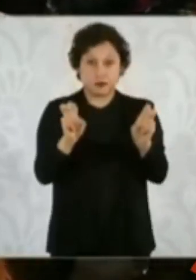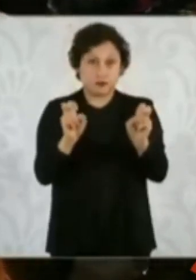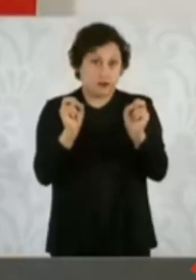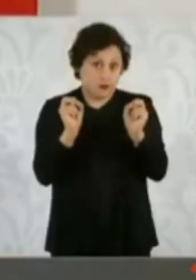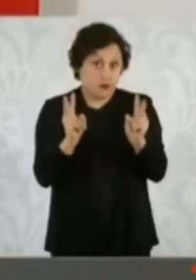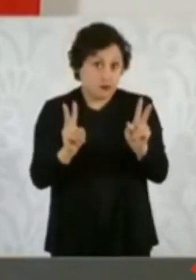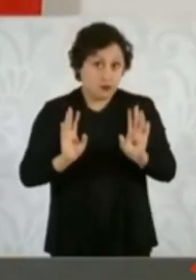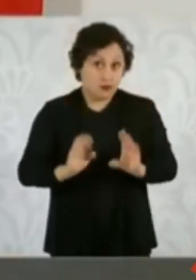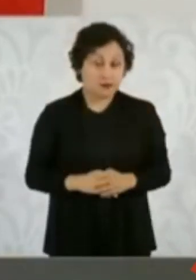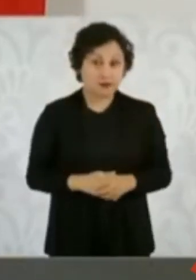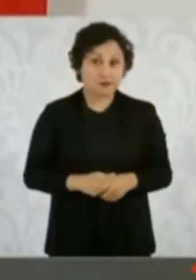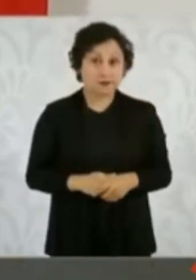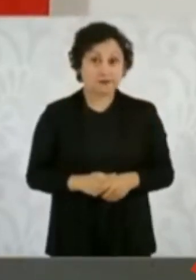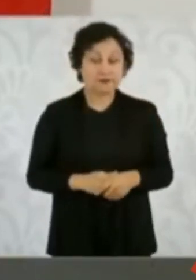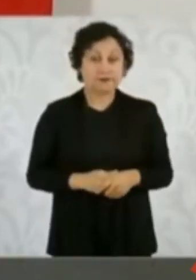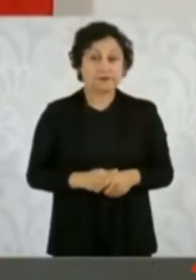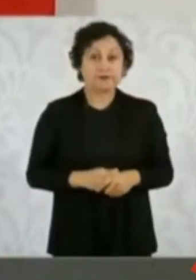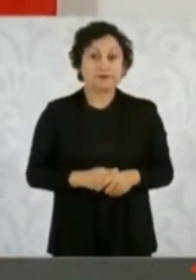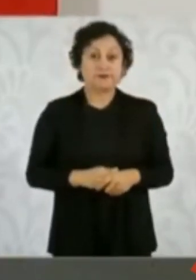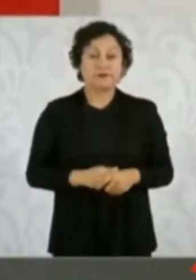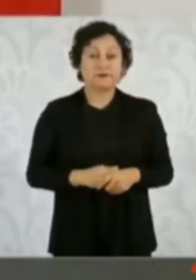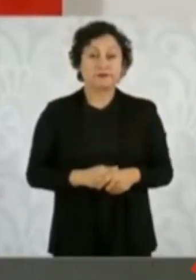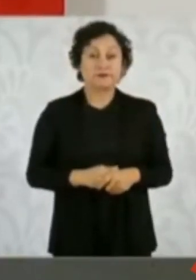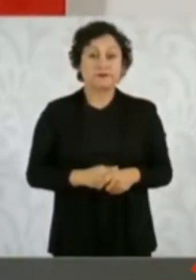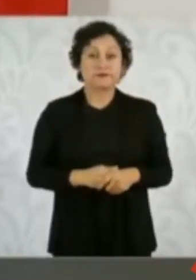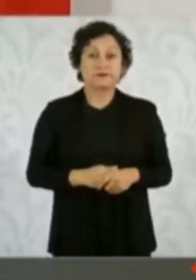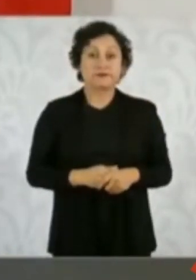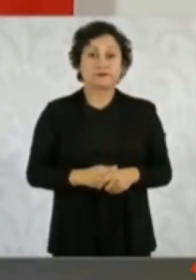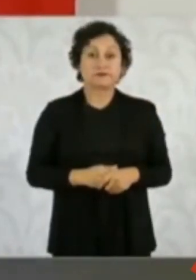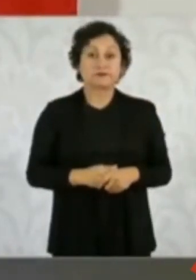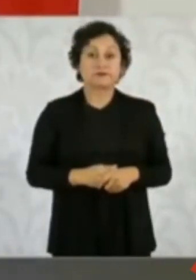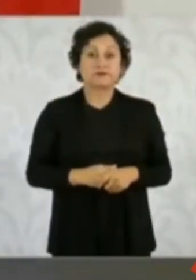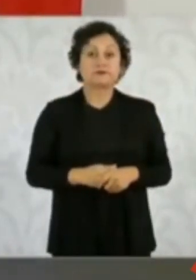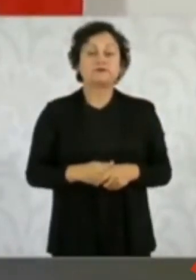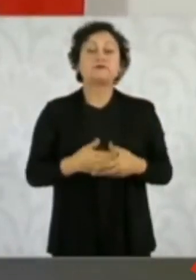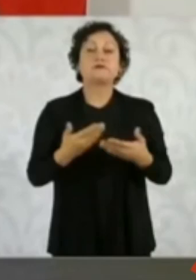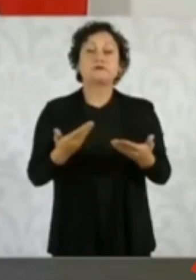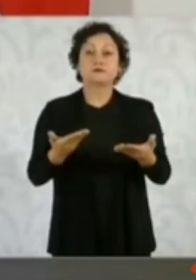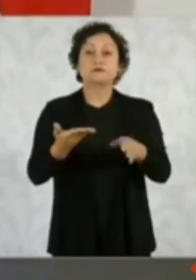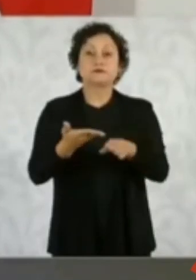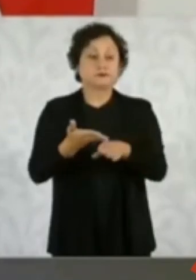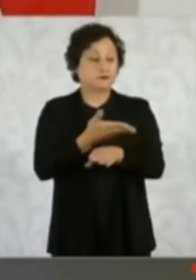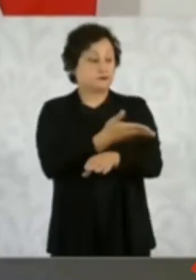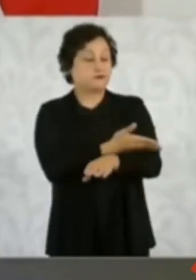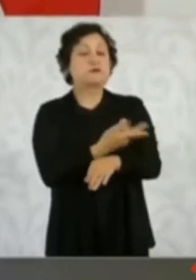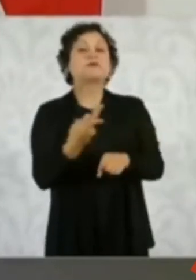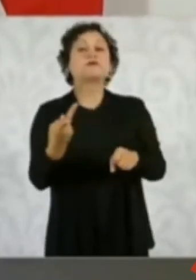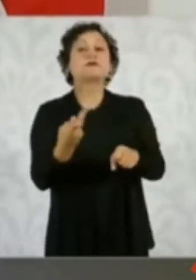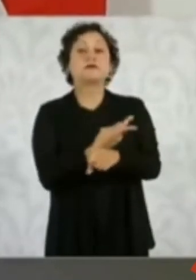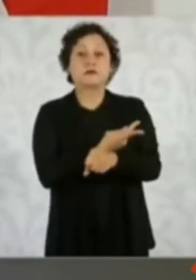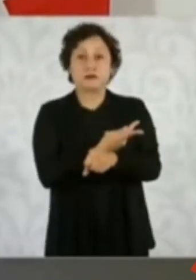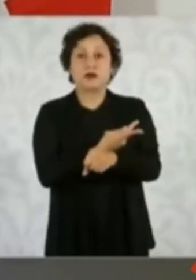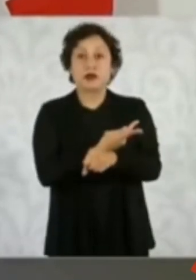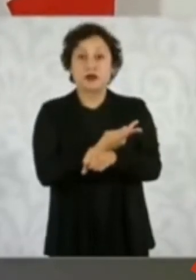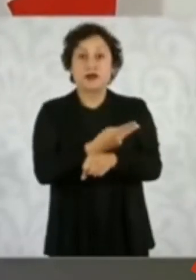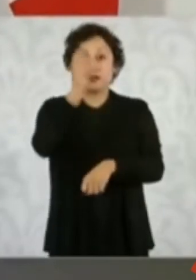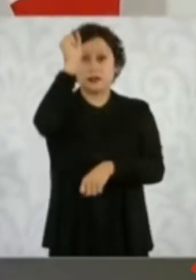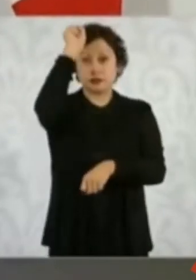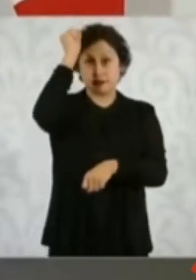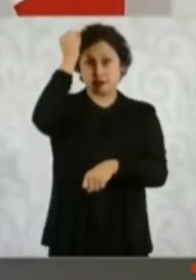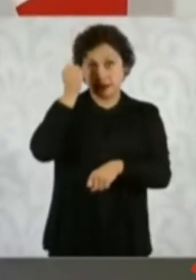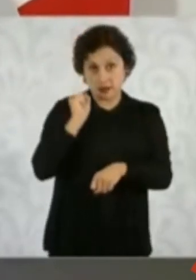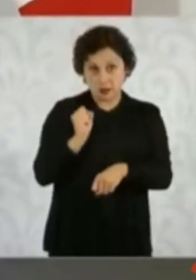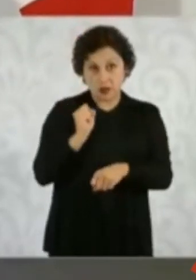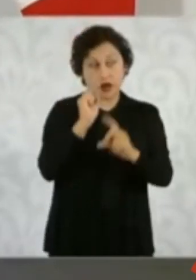¿Cómo es que Sinaloa tiene este incremento en los homicidios?